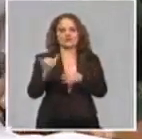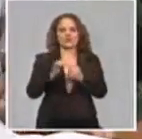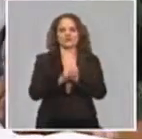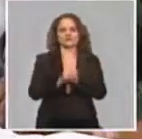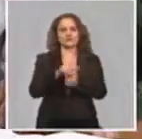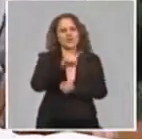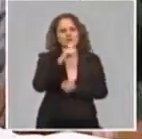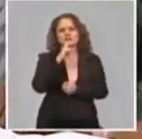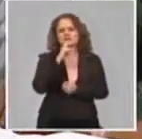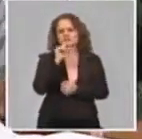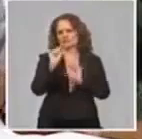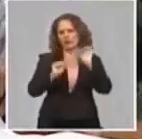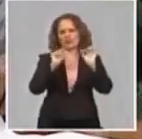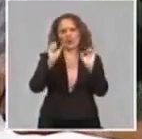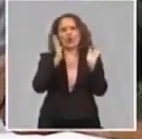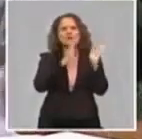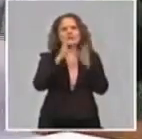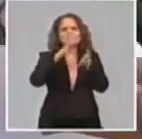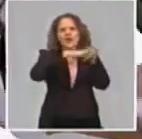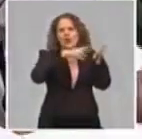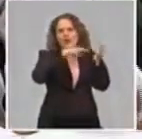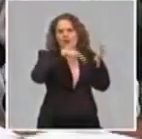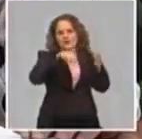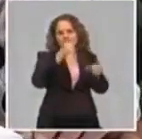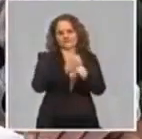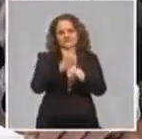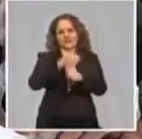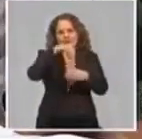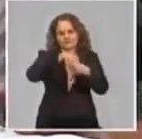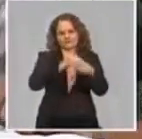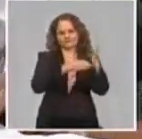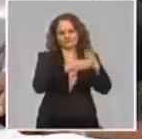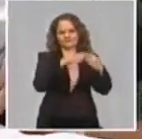de lograr los objetivos previstos en cada uno de los casos.